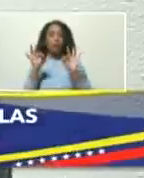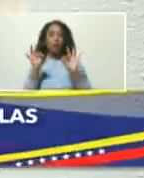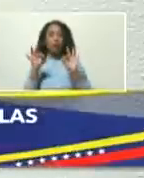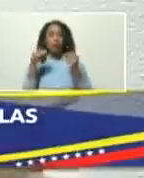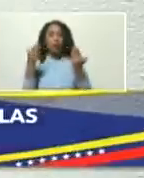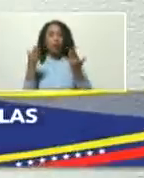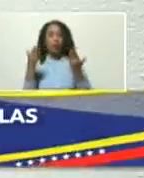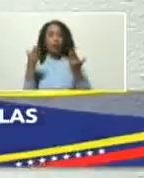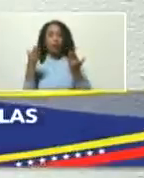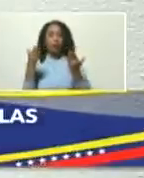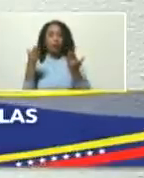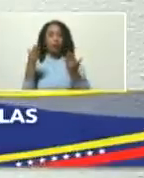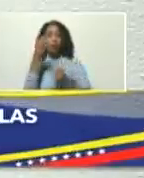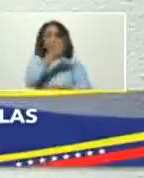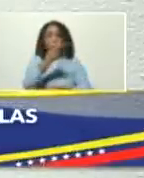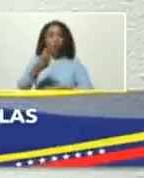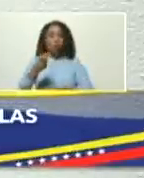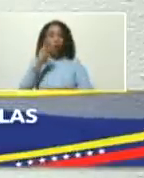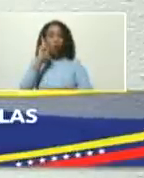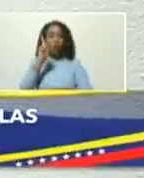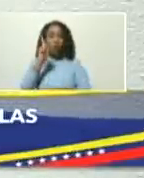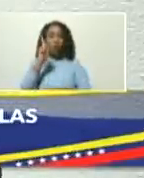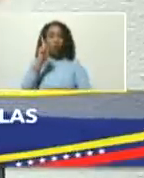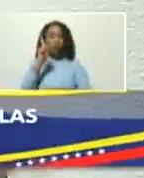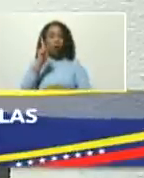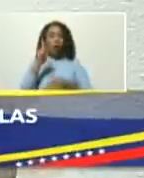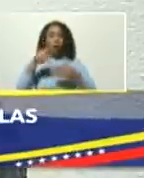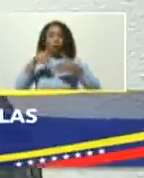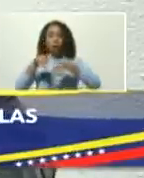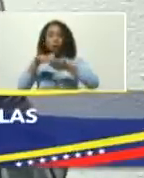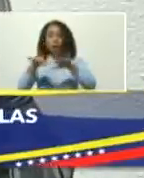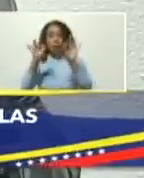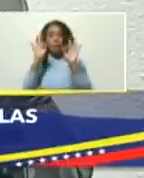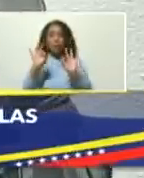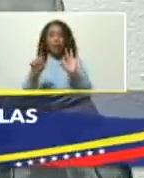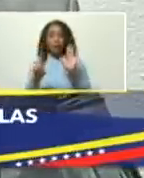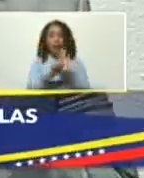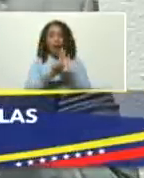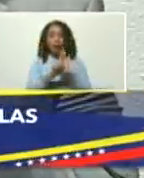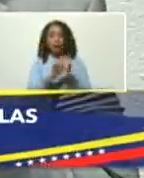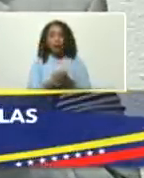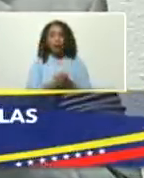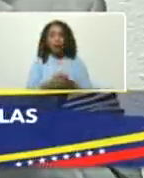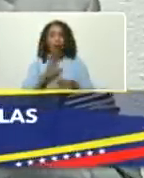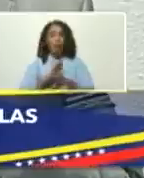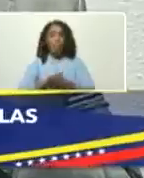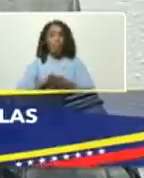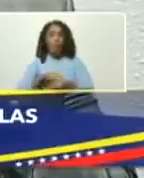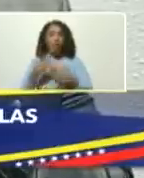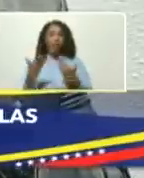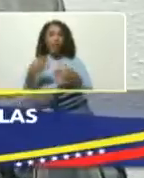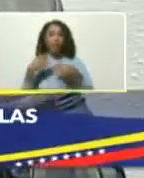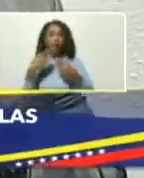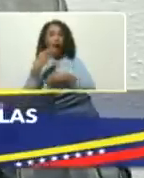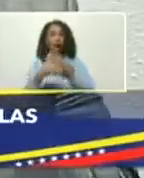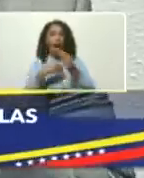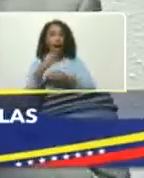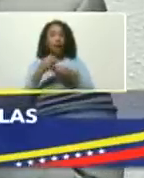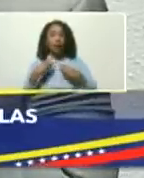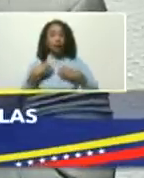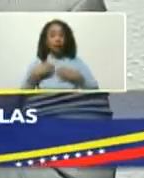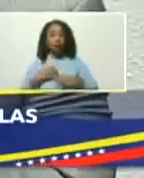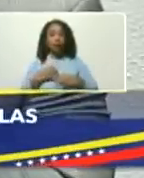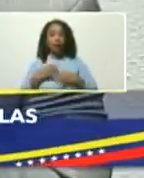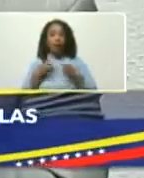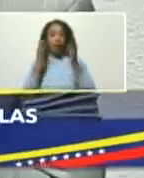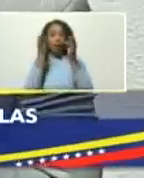del cliente es como una sastrería especializada la ley orgánica porque crea el traje a